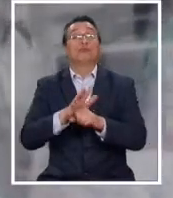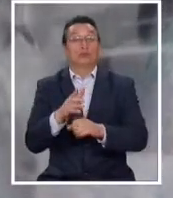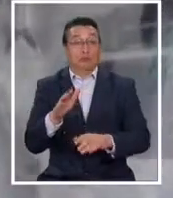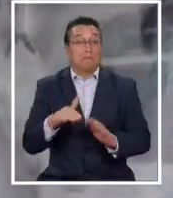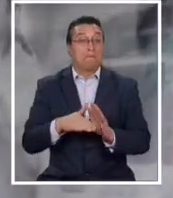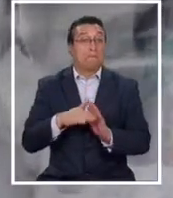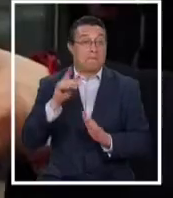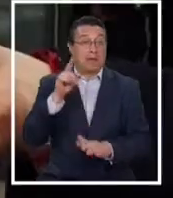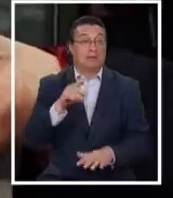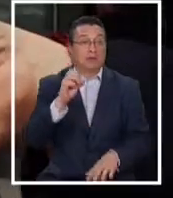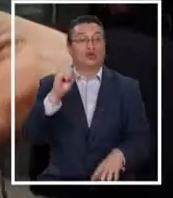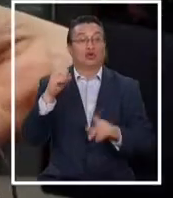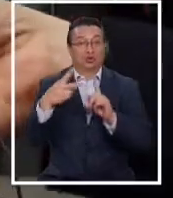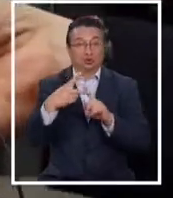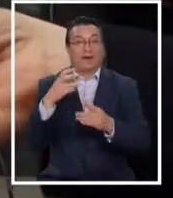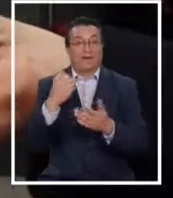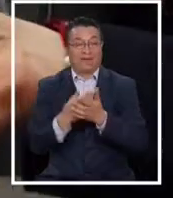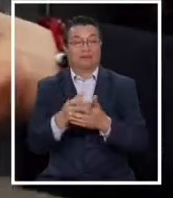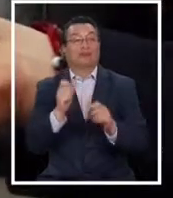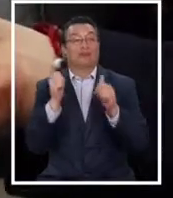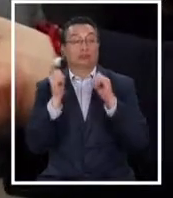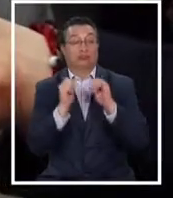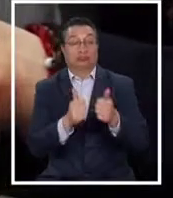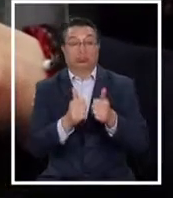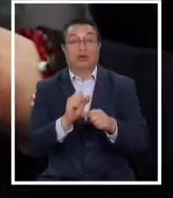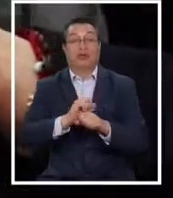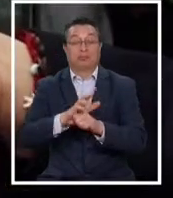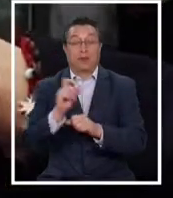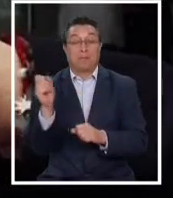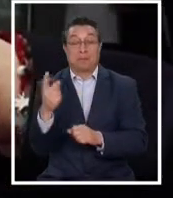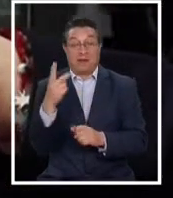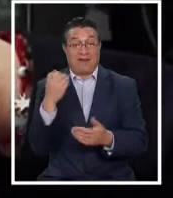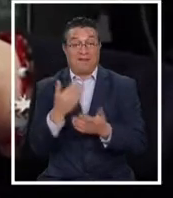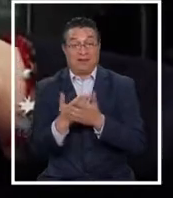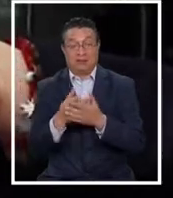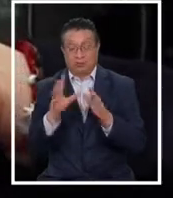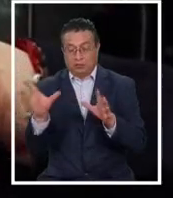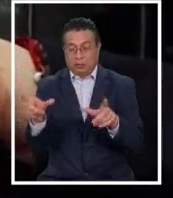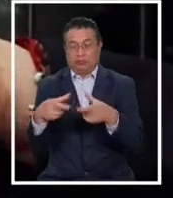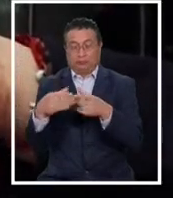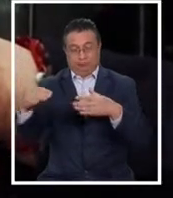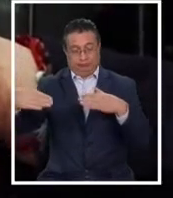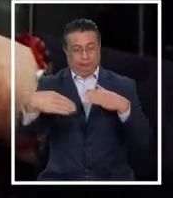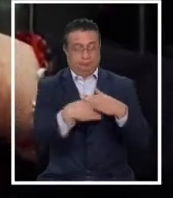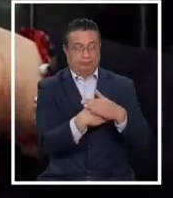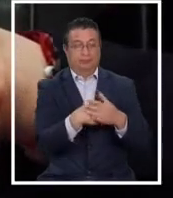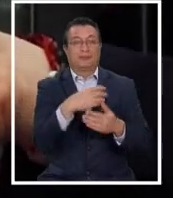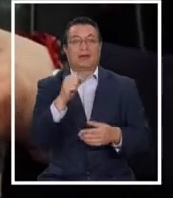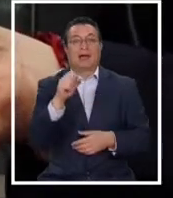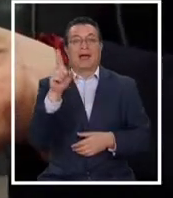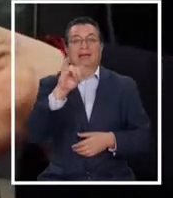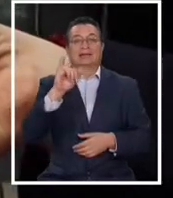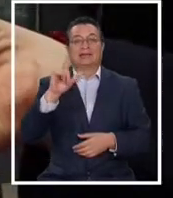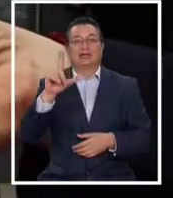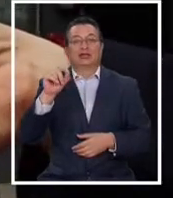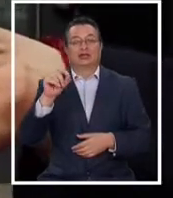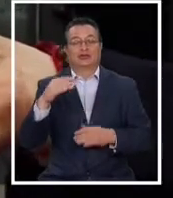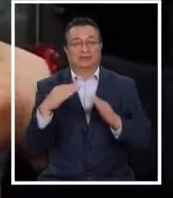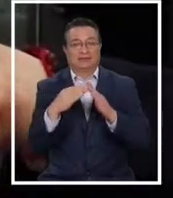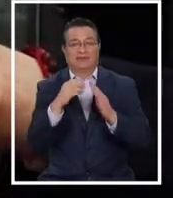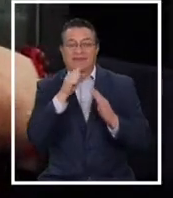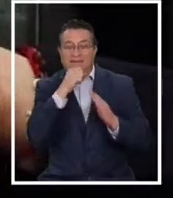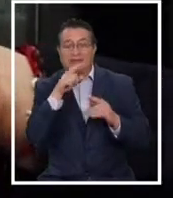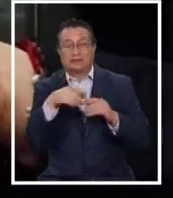Se resistió ya por segunda vez el virus. El primero fue manejado pues en aislamiento en el asilo. Ya este sí, ya nos